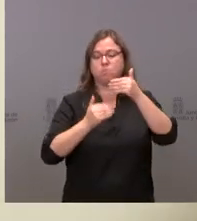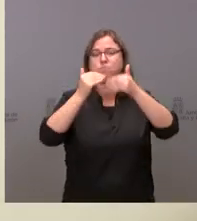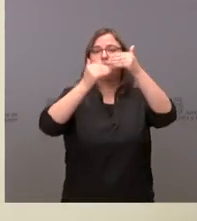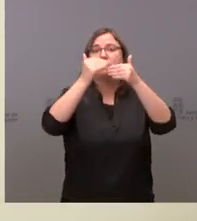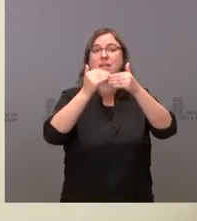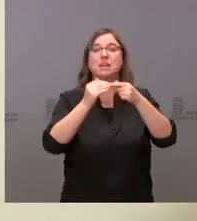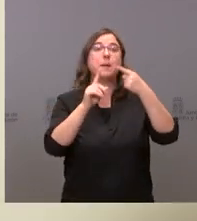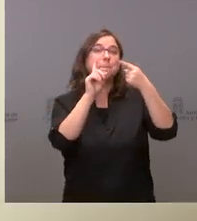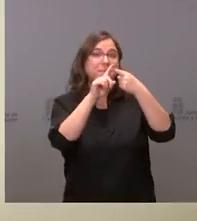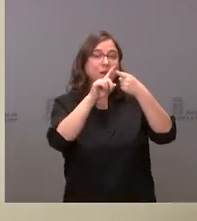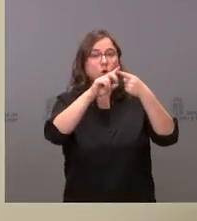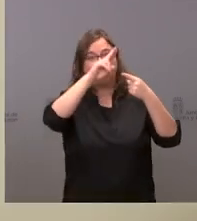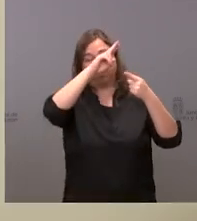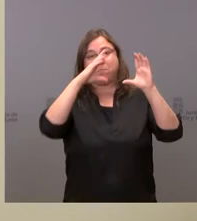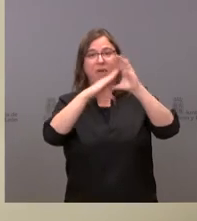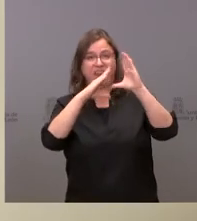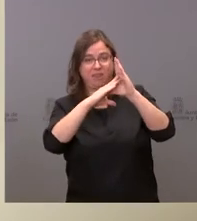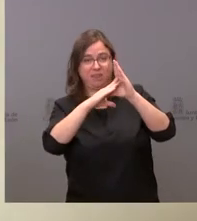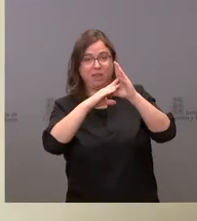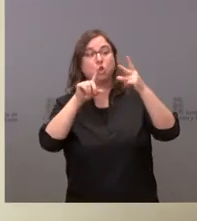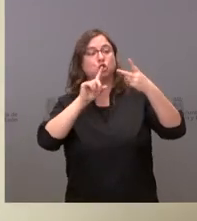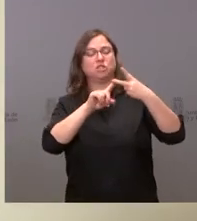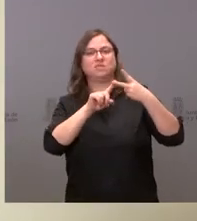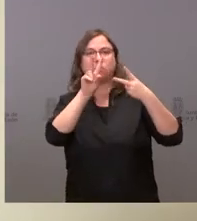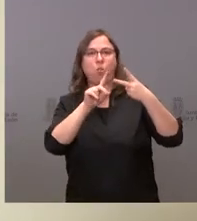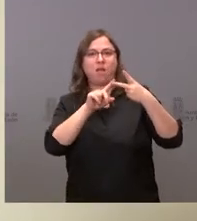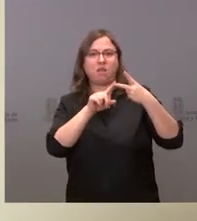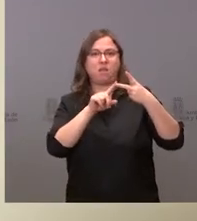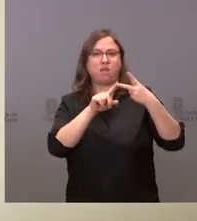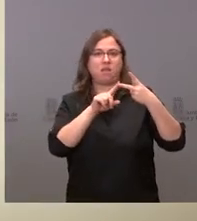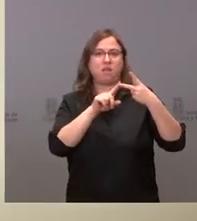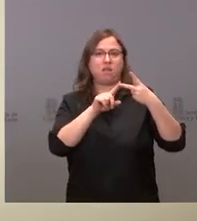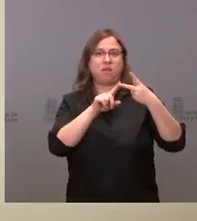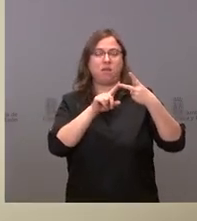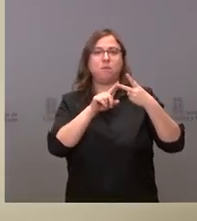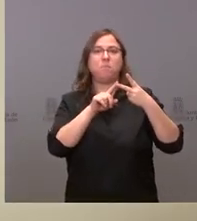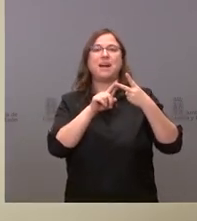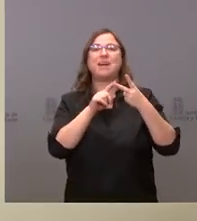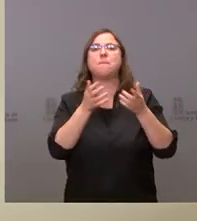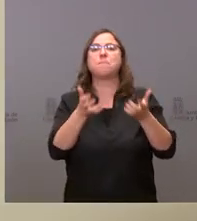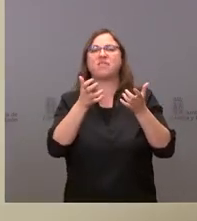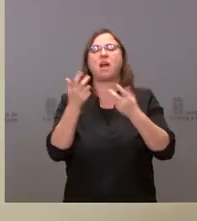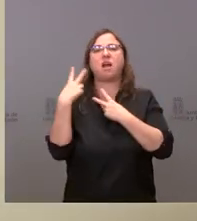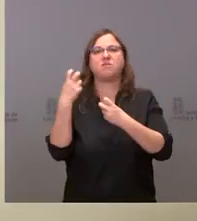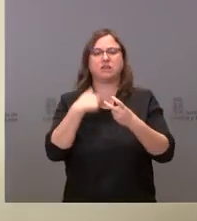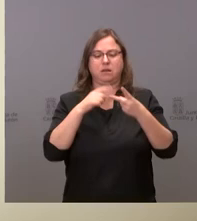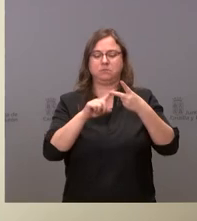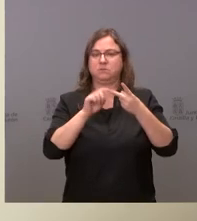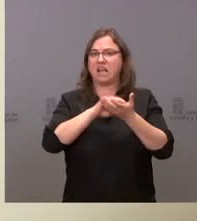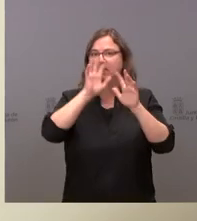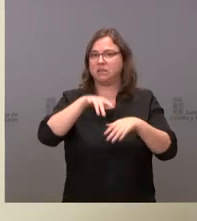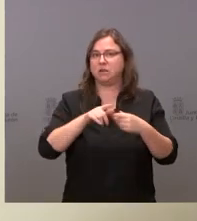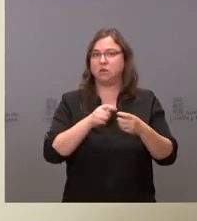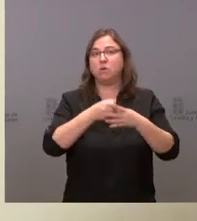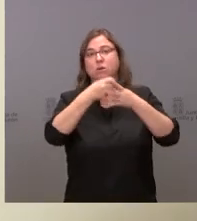después de Madrid la segunda comunidad después de Madrid en ventajas fiscales he de decirle que las